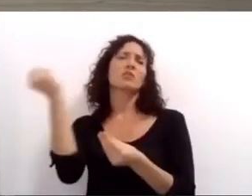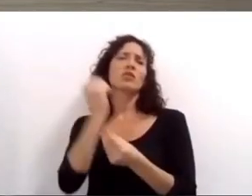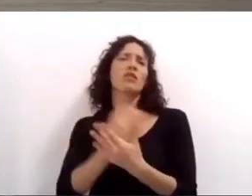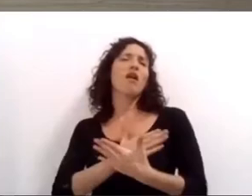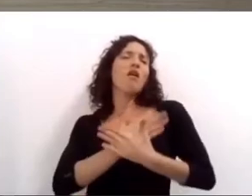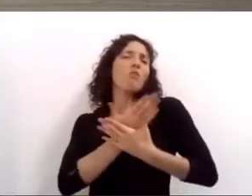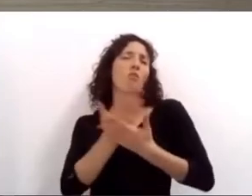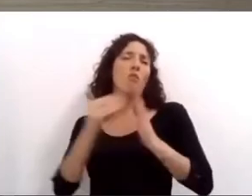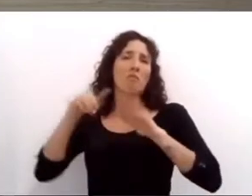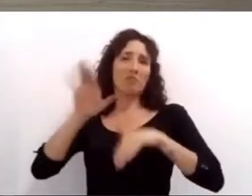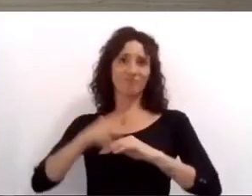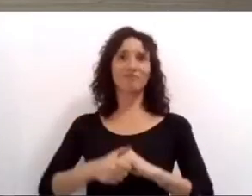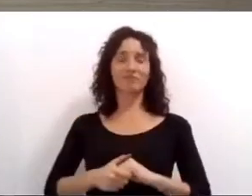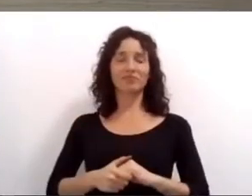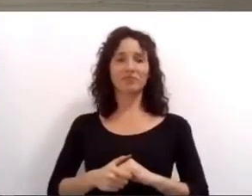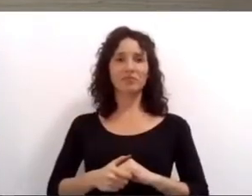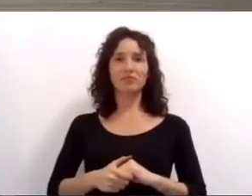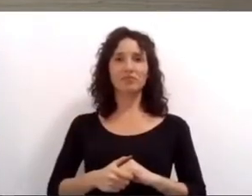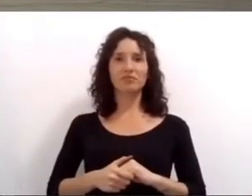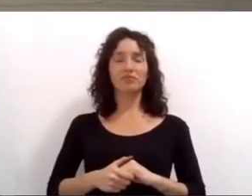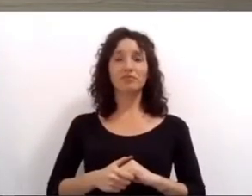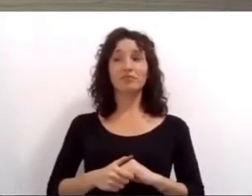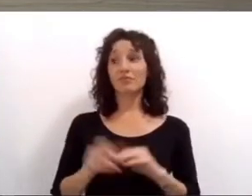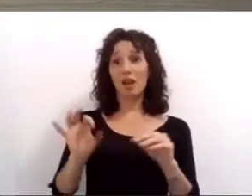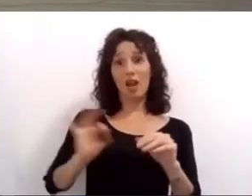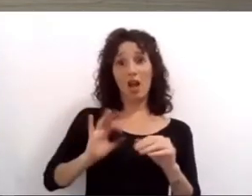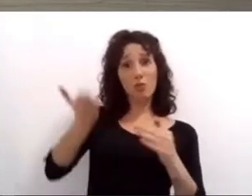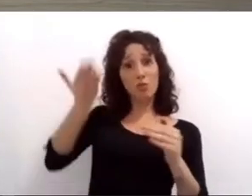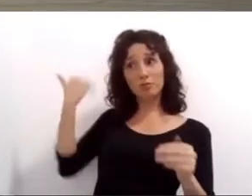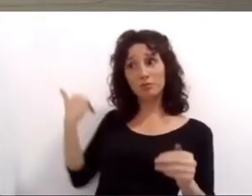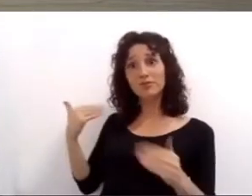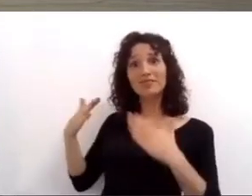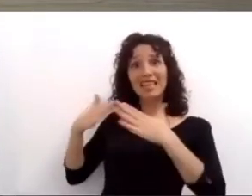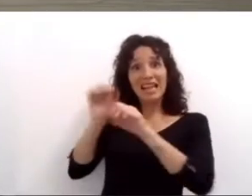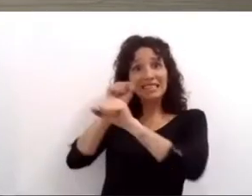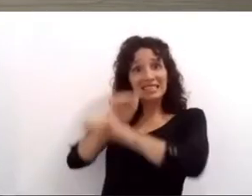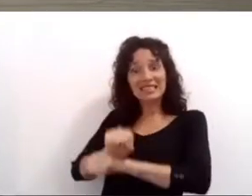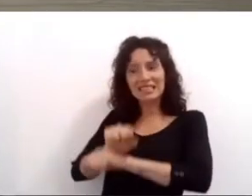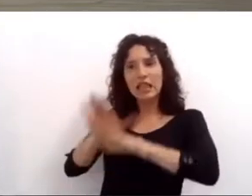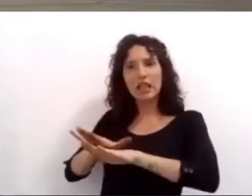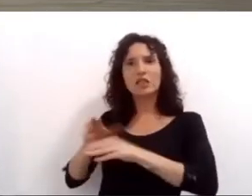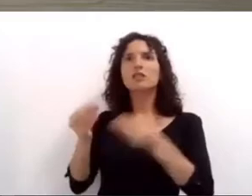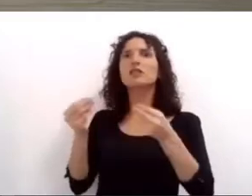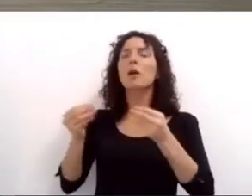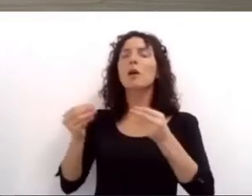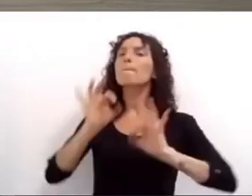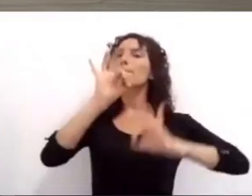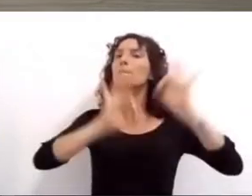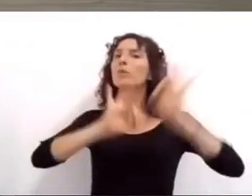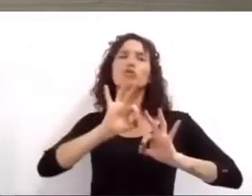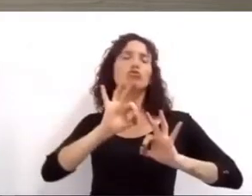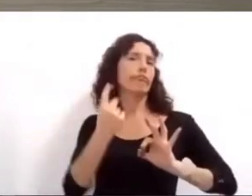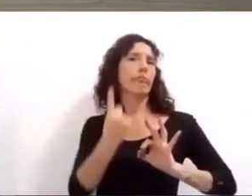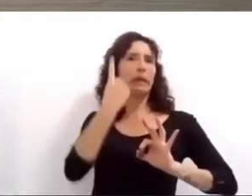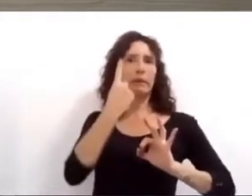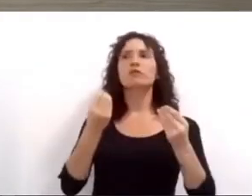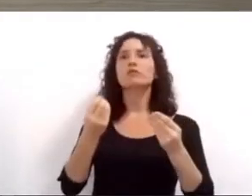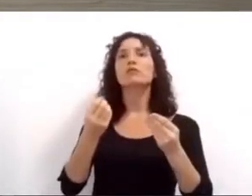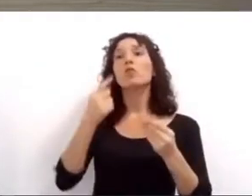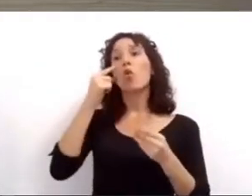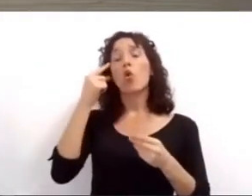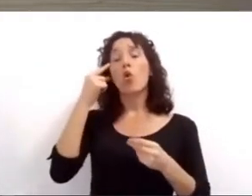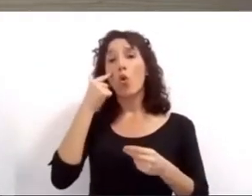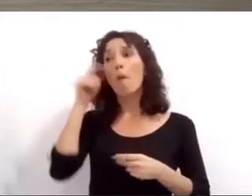aislamiento una de las primeras medidas fue fortalecer los servicios de atención a las víctimas de violencia de género creamos el